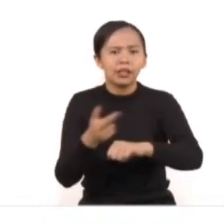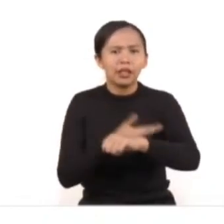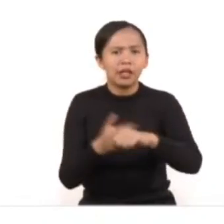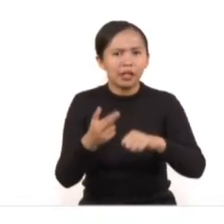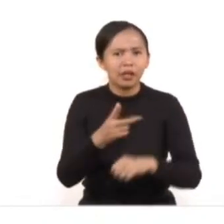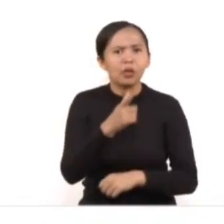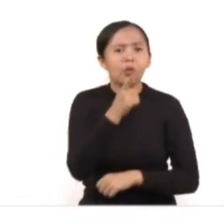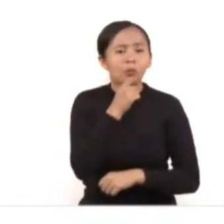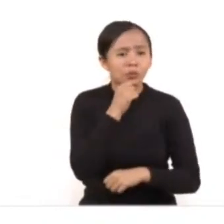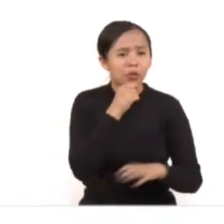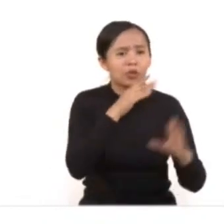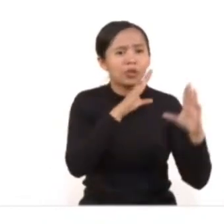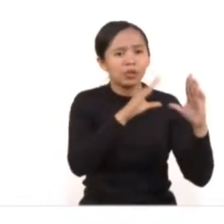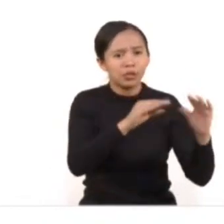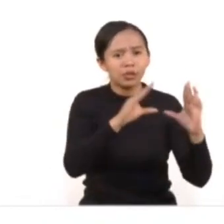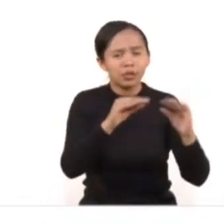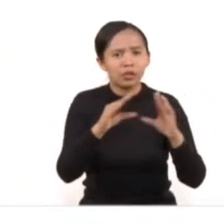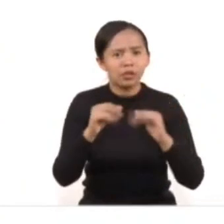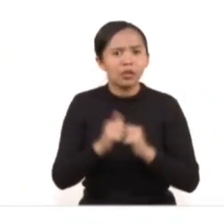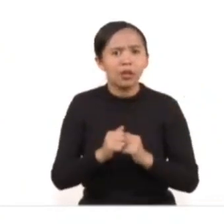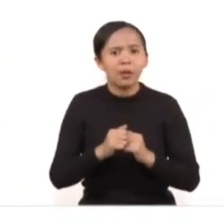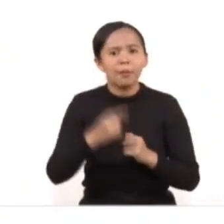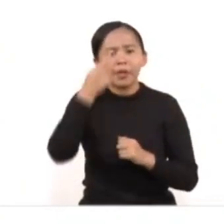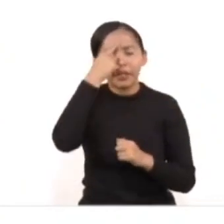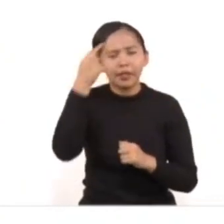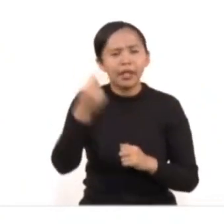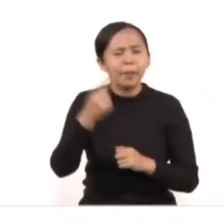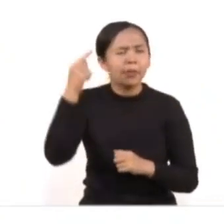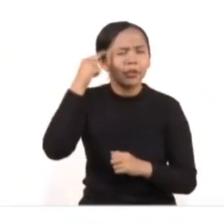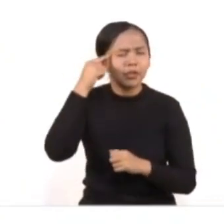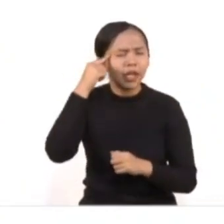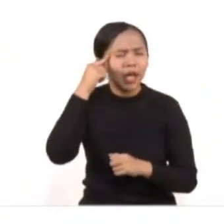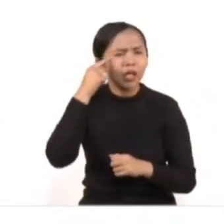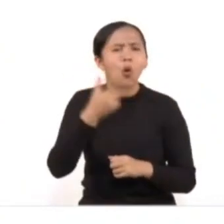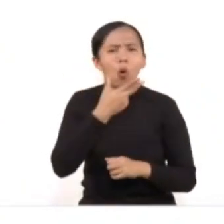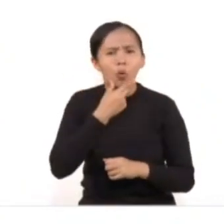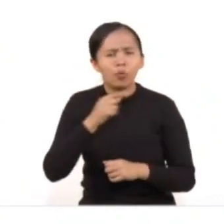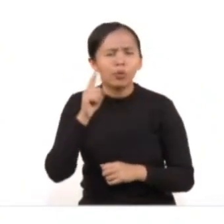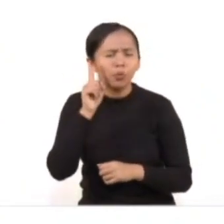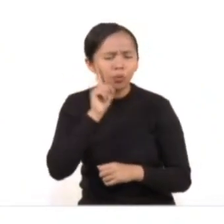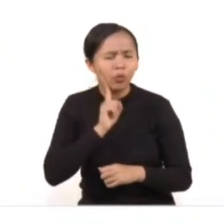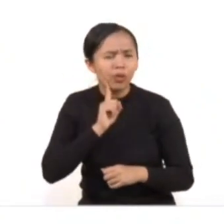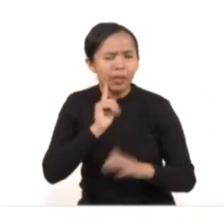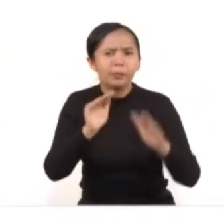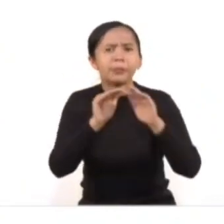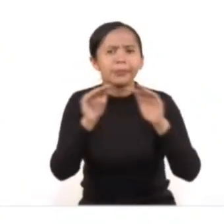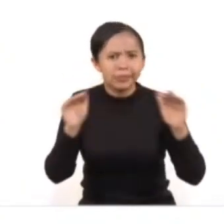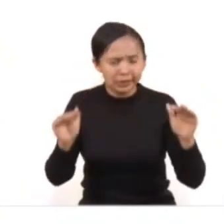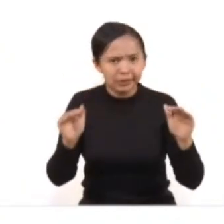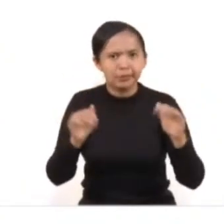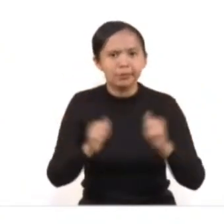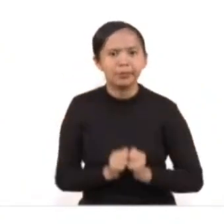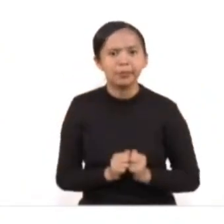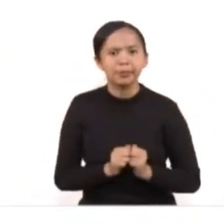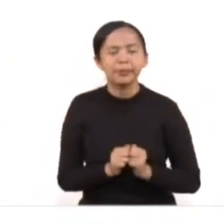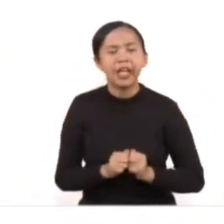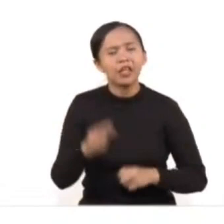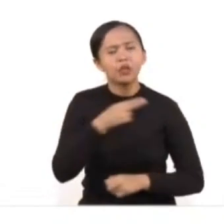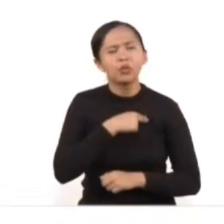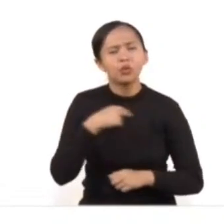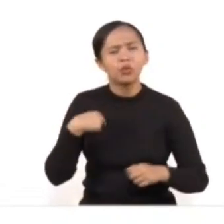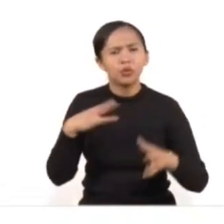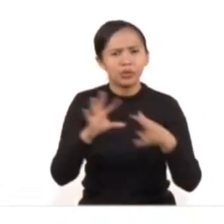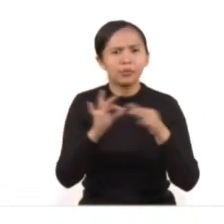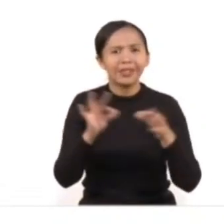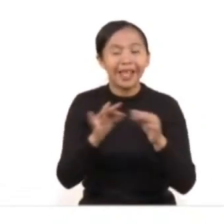formación policial que contempló la transversalización de la perspectiva de género en toda la institución. Podemos decir que